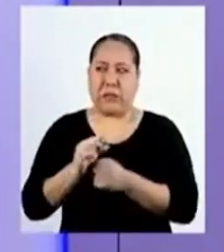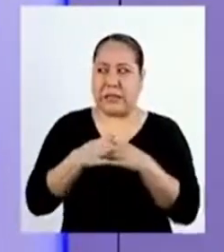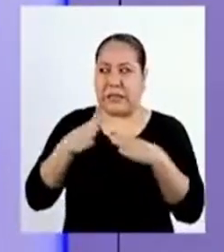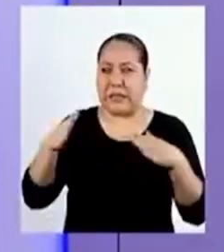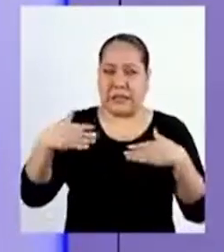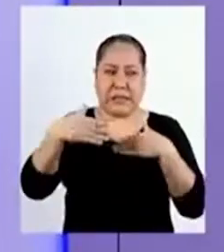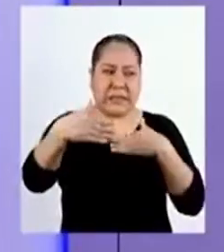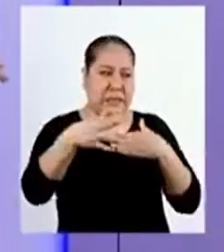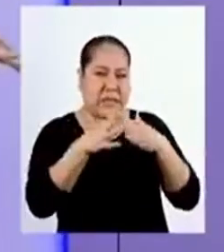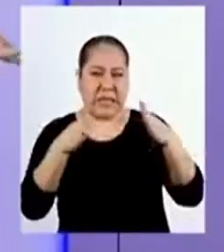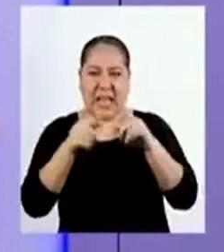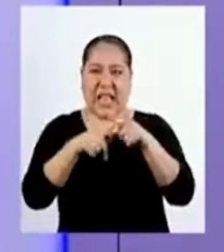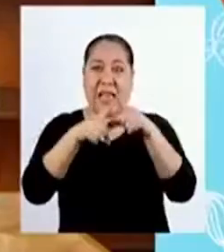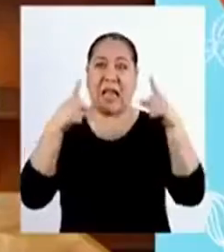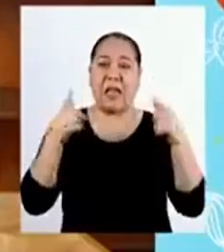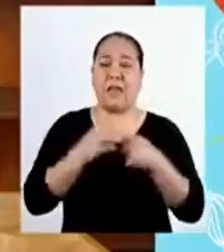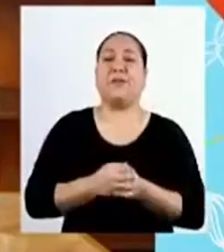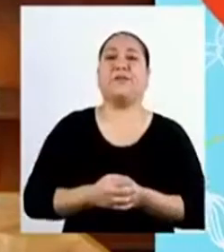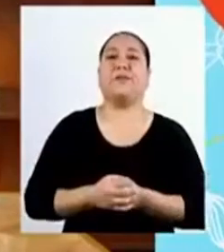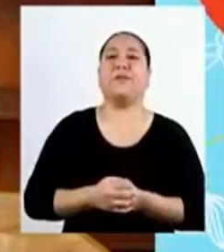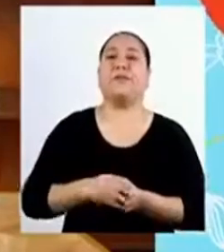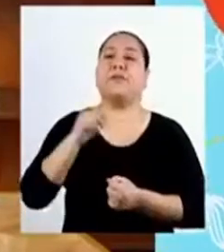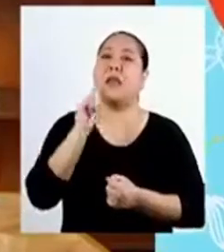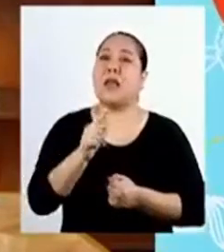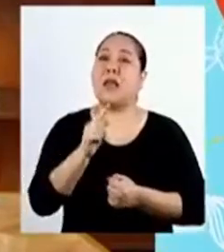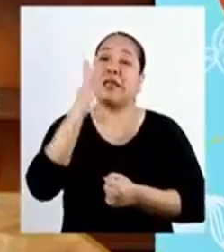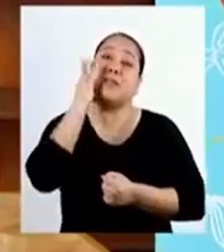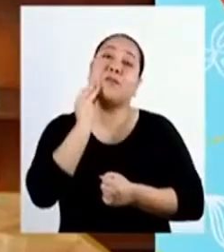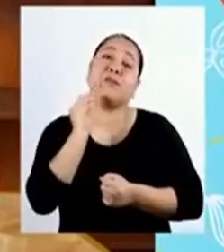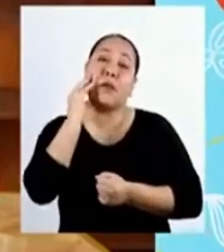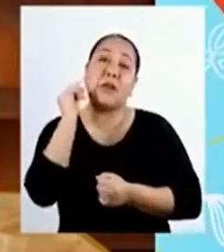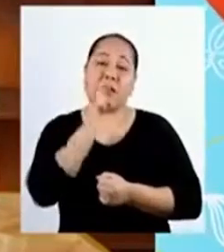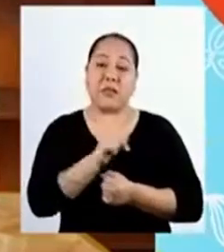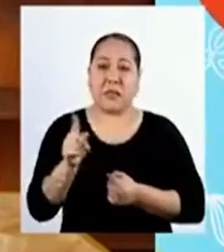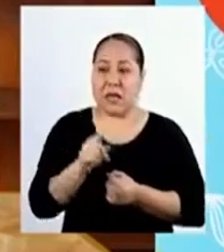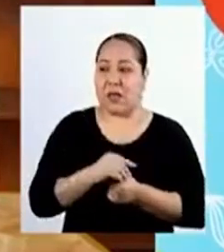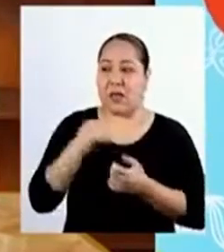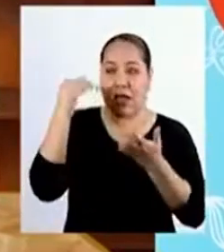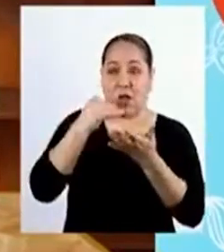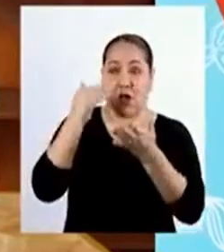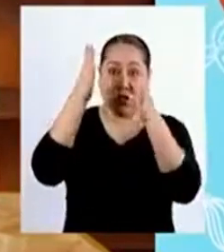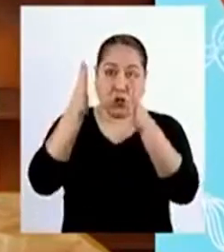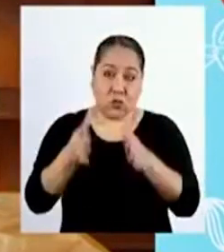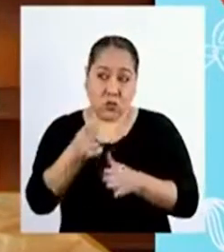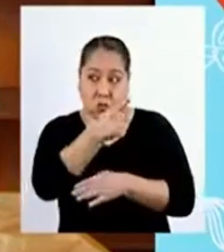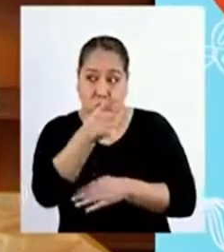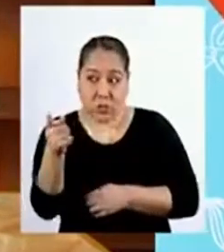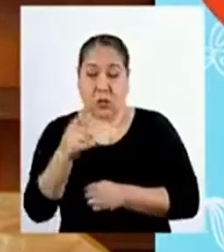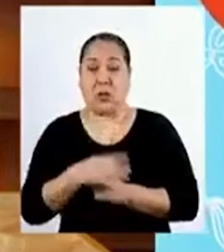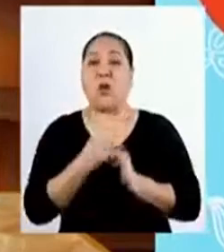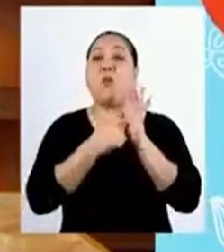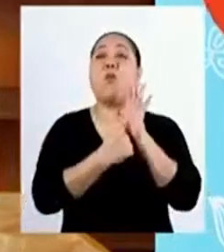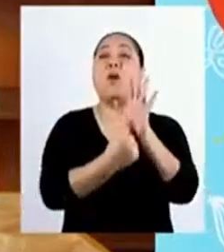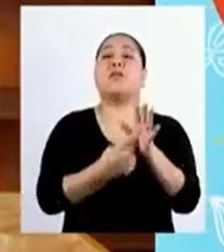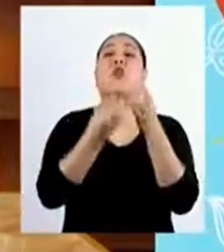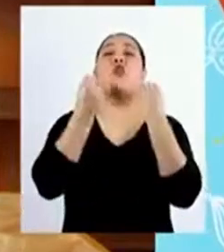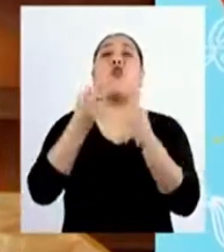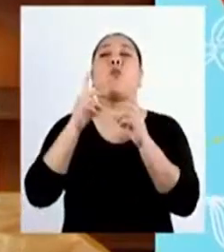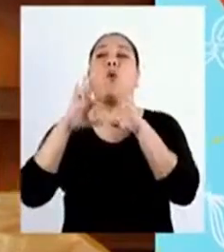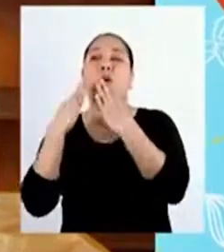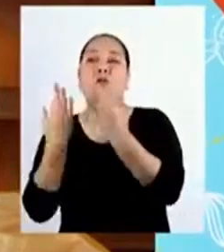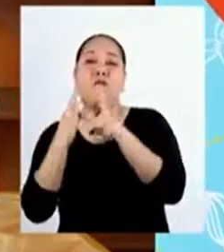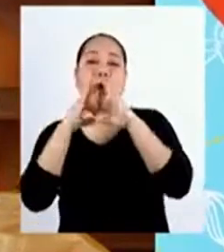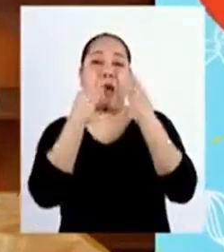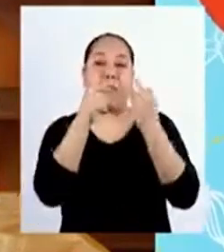set más grande. Las experiencias contadas por las y los estudiantes nos muestran cómo las